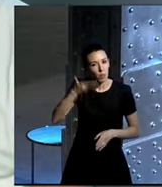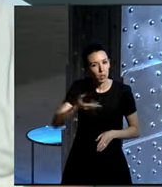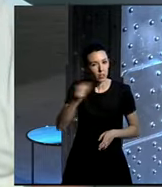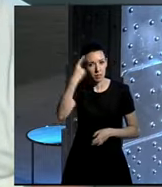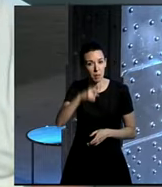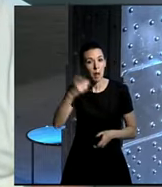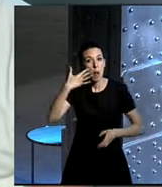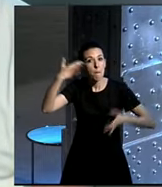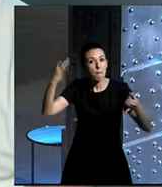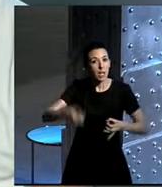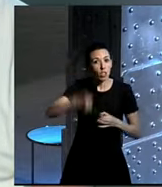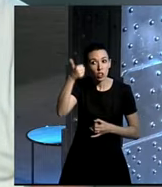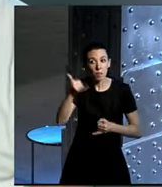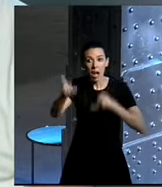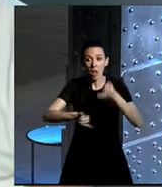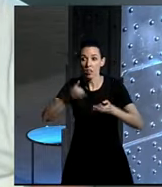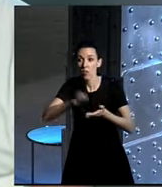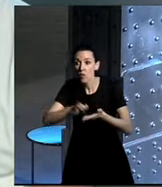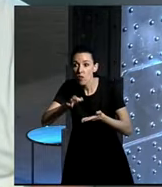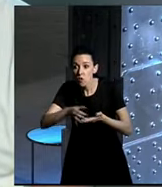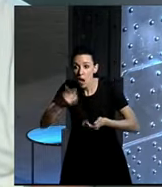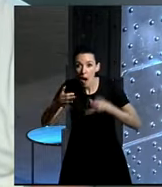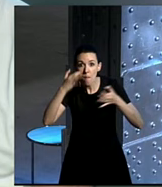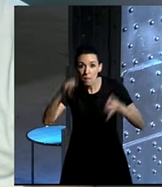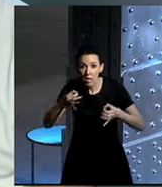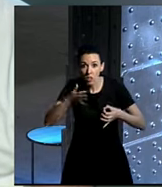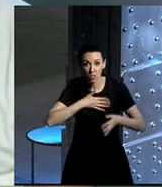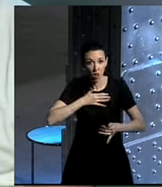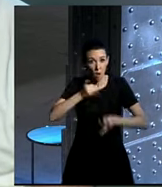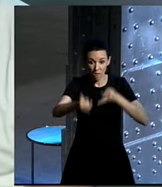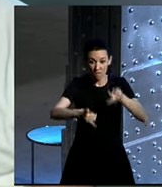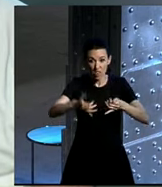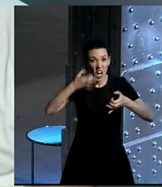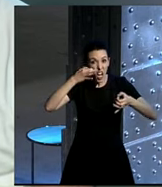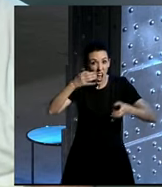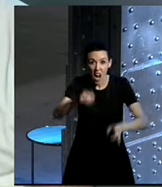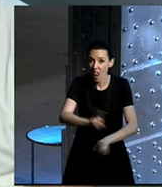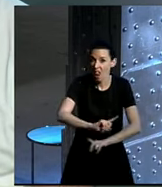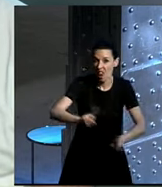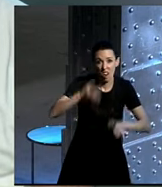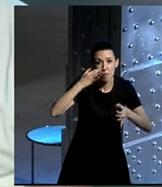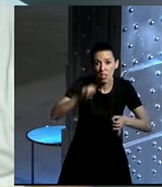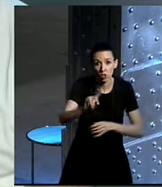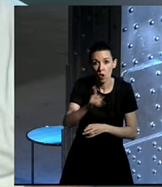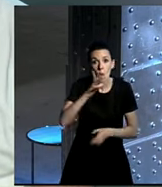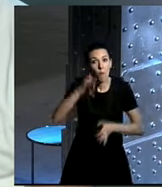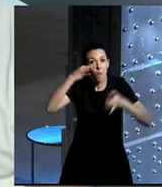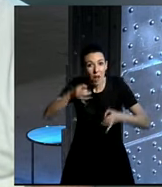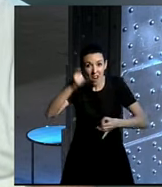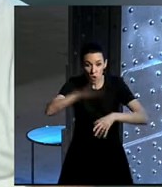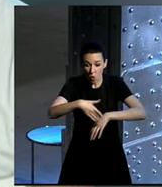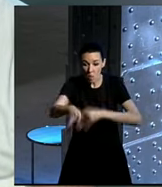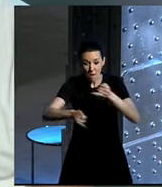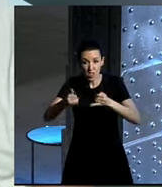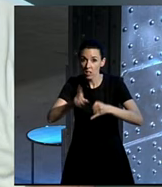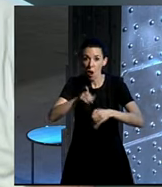Es más peligroso decir que ir en bici por ciudad es peligroso que la propia bici en la ciudad. En primer lugar, porque el peligro no es la bici, es